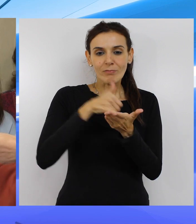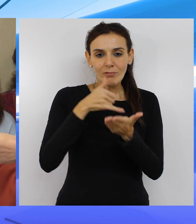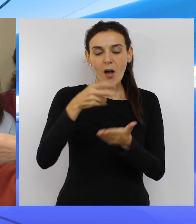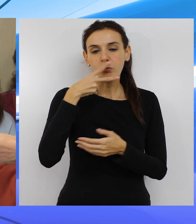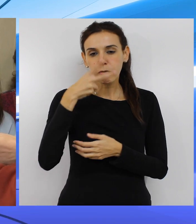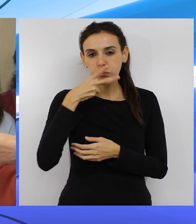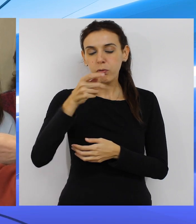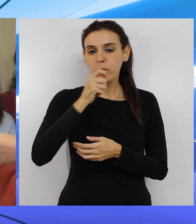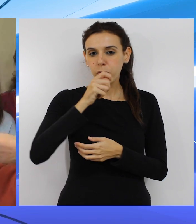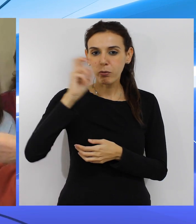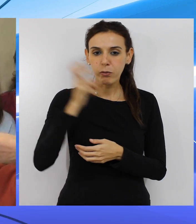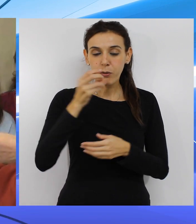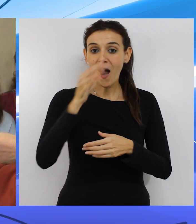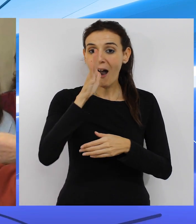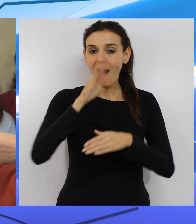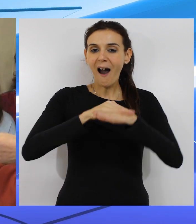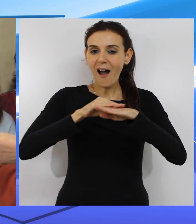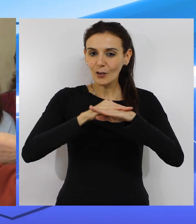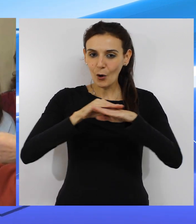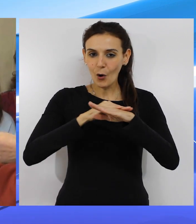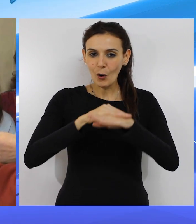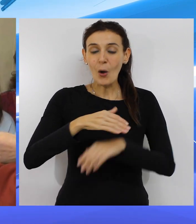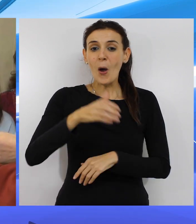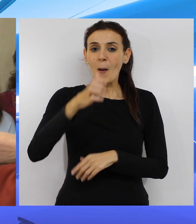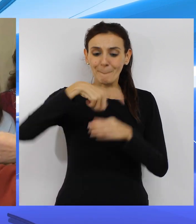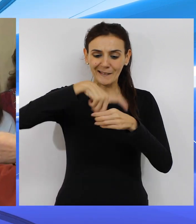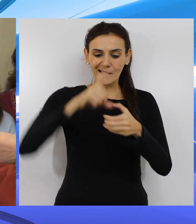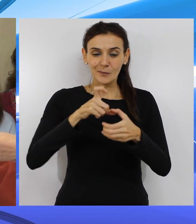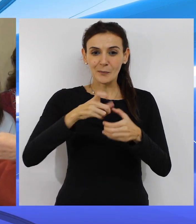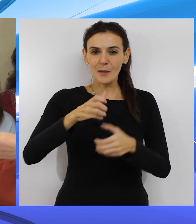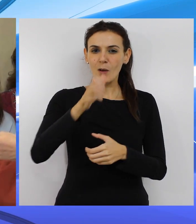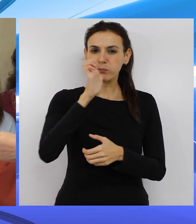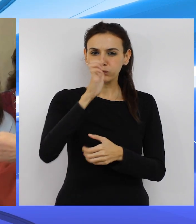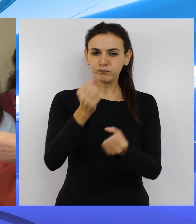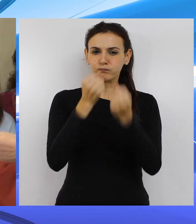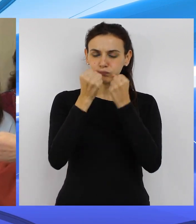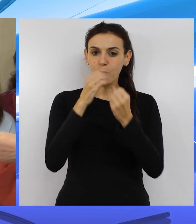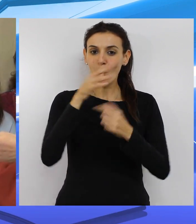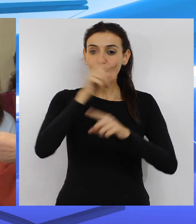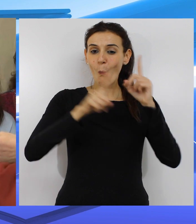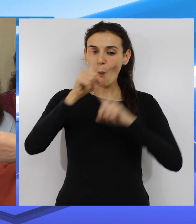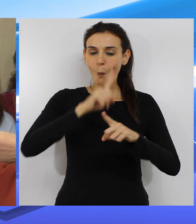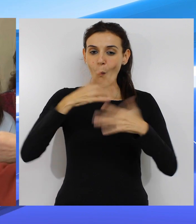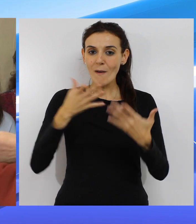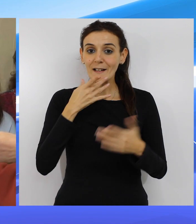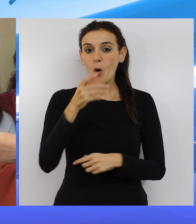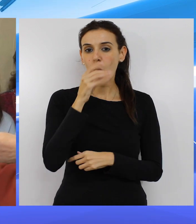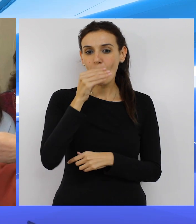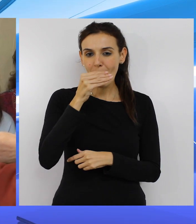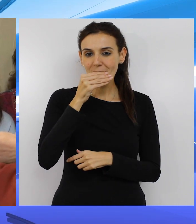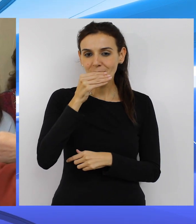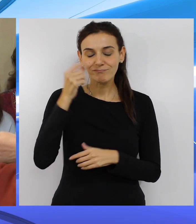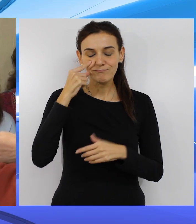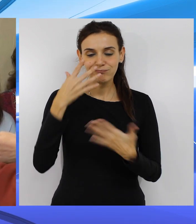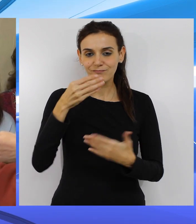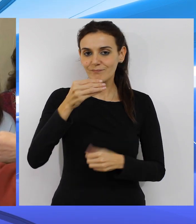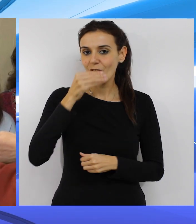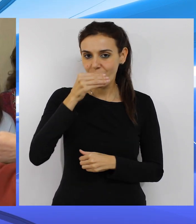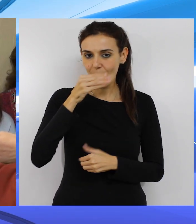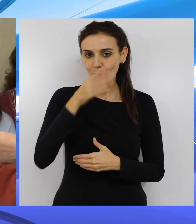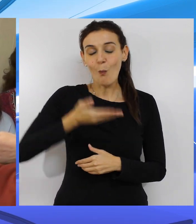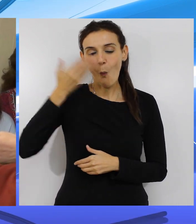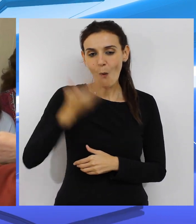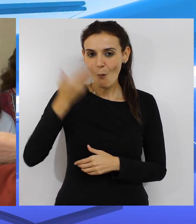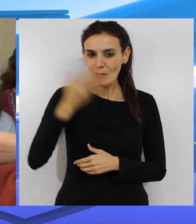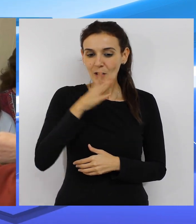cannabis, tabaco, alcohol, bebidas energéticas que hoy en día es una problemática muy grande y los vapers, los famosos vapers,